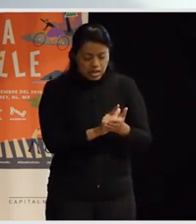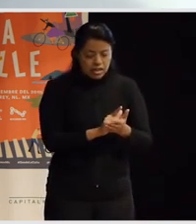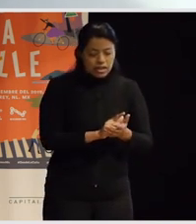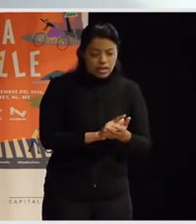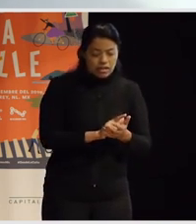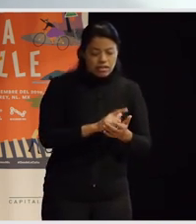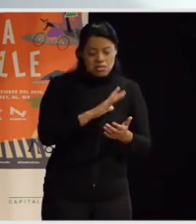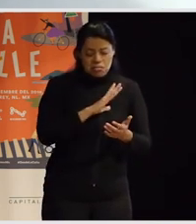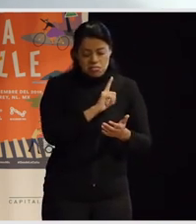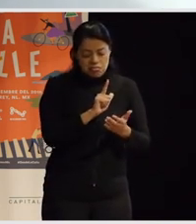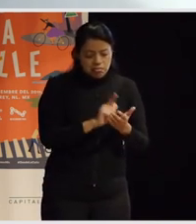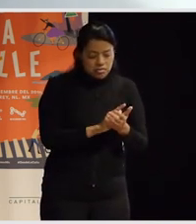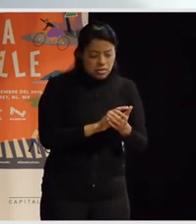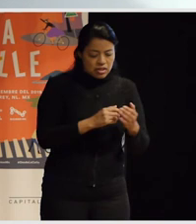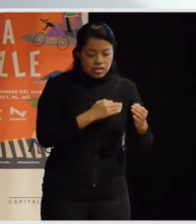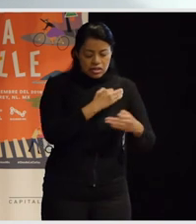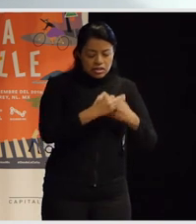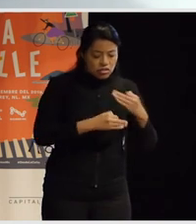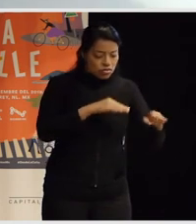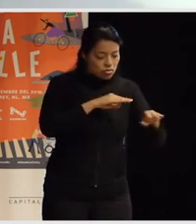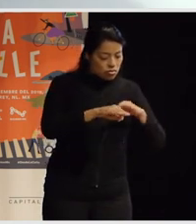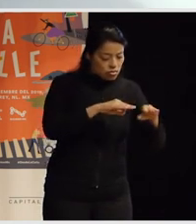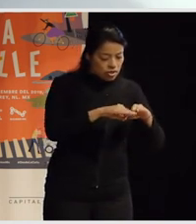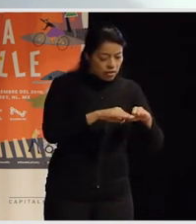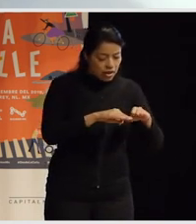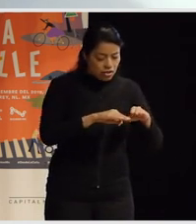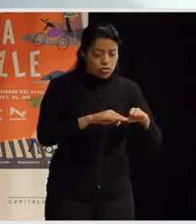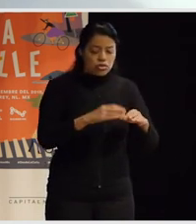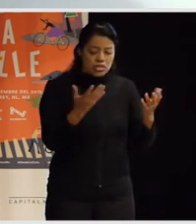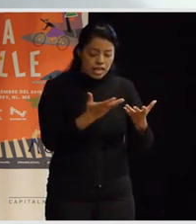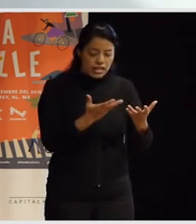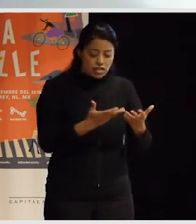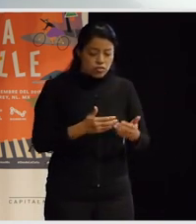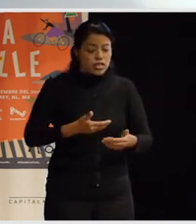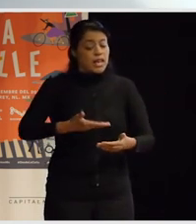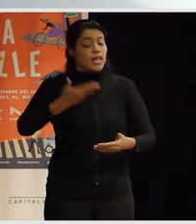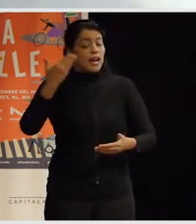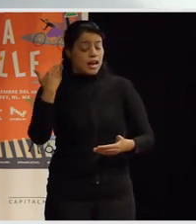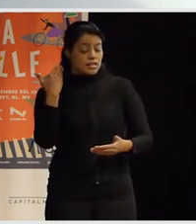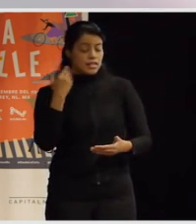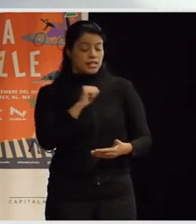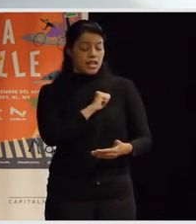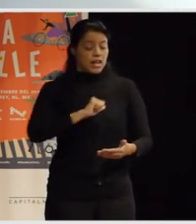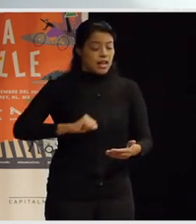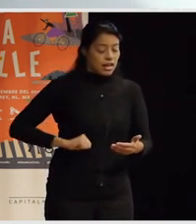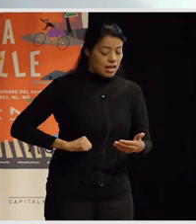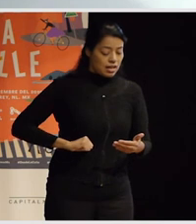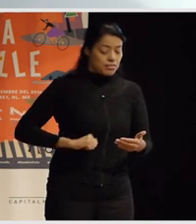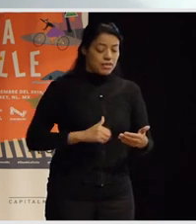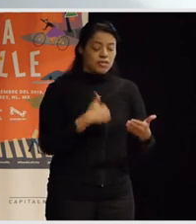entonces digamos que casi todos los trabajos que hemos hecho han sido demandados por la administración o la administración nos ha llamado para que hagamos esos